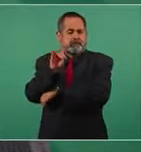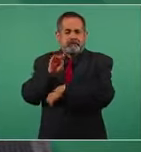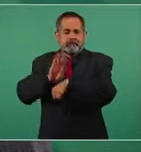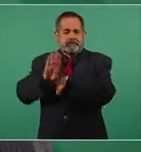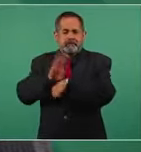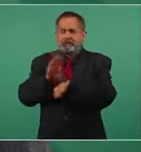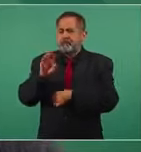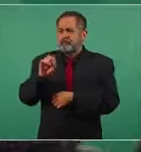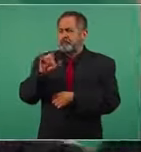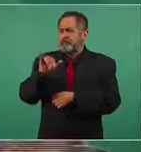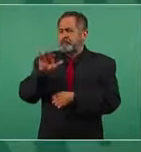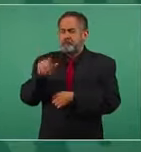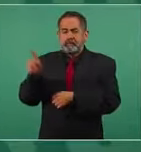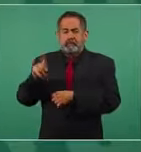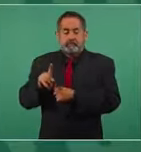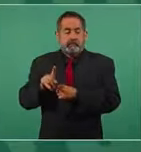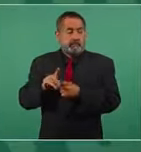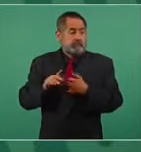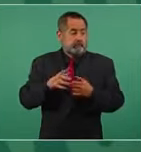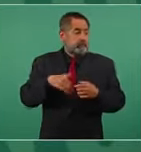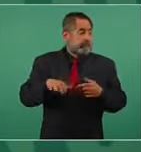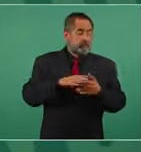un golpe de estado